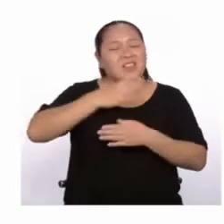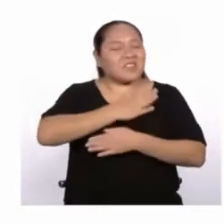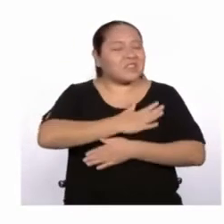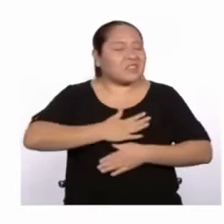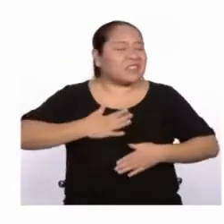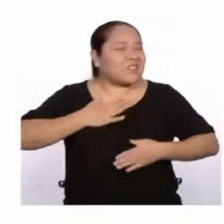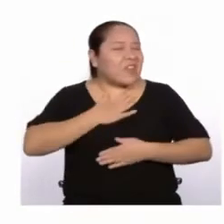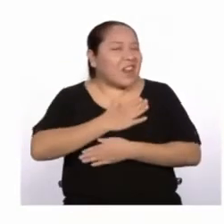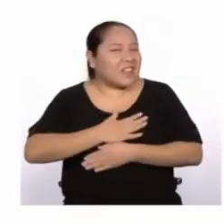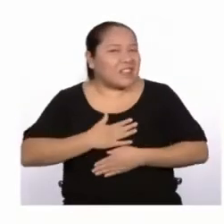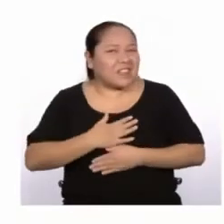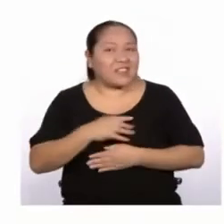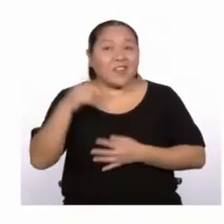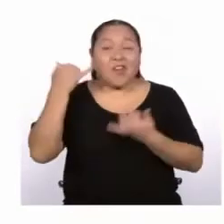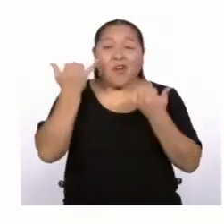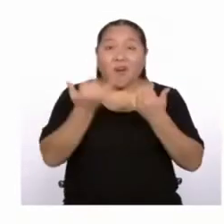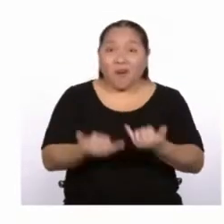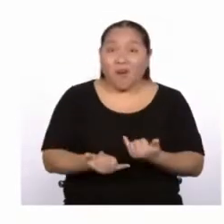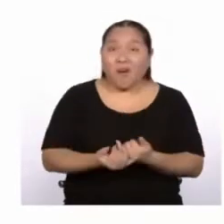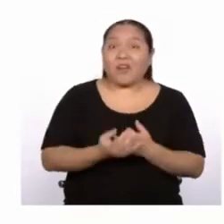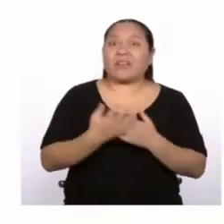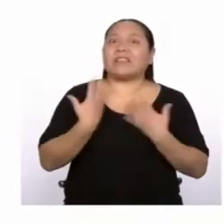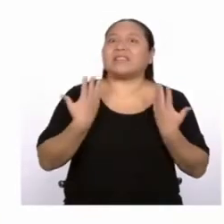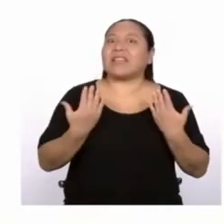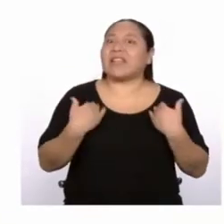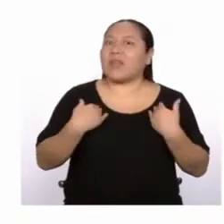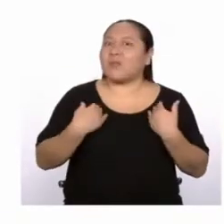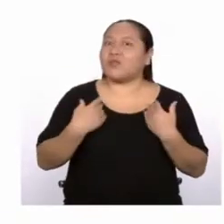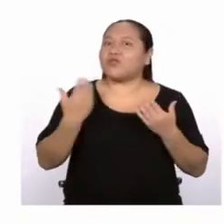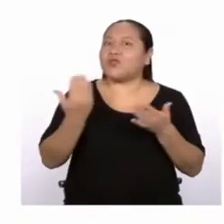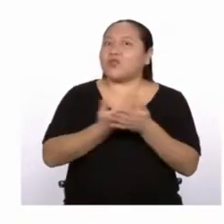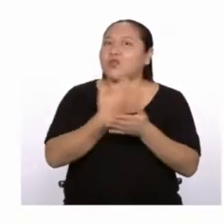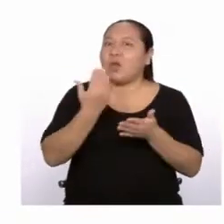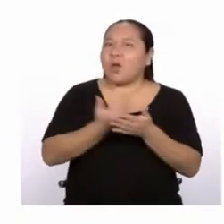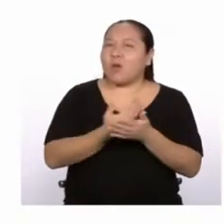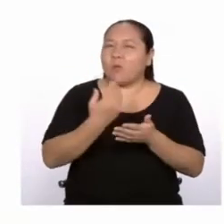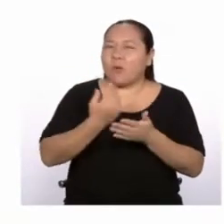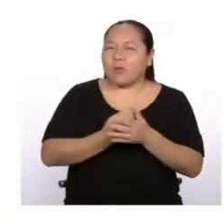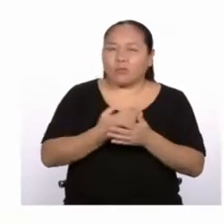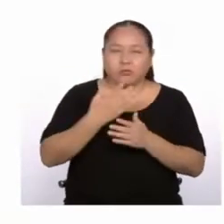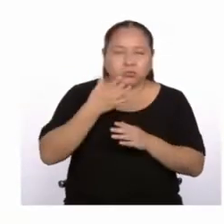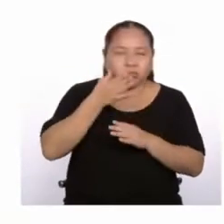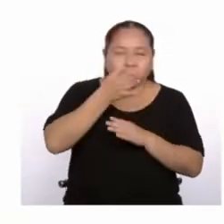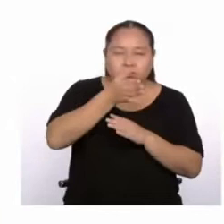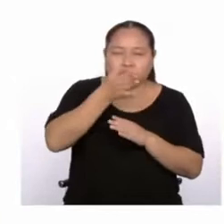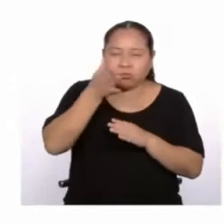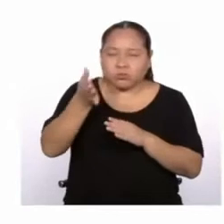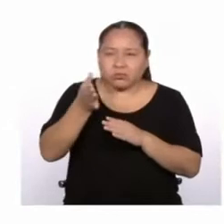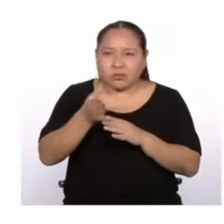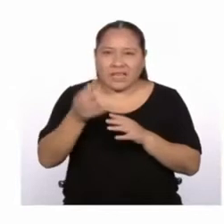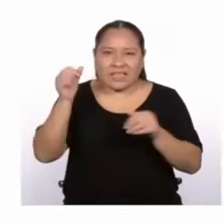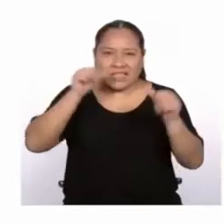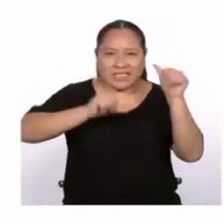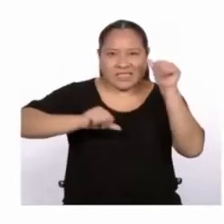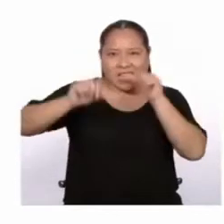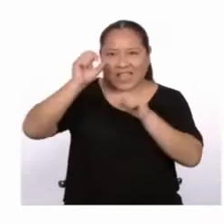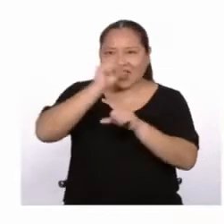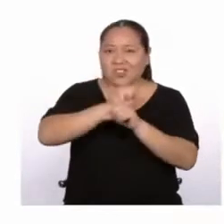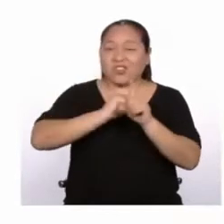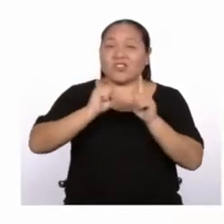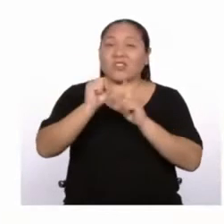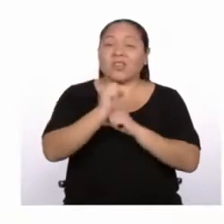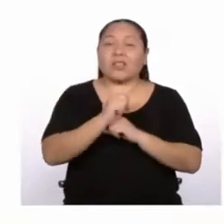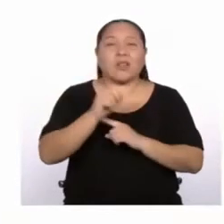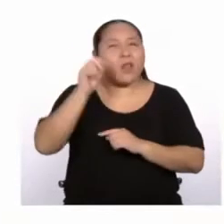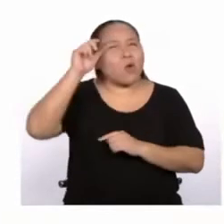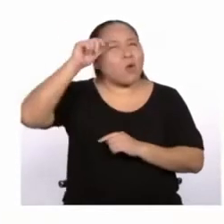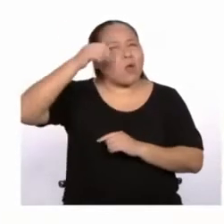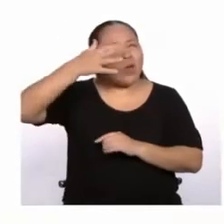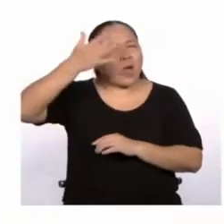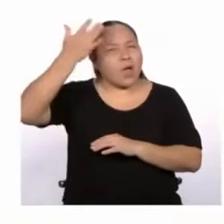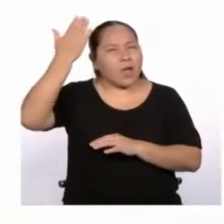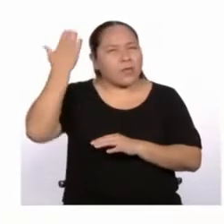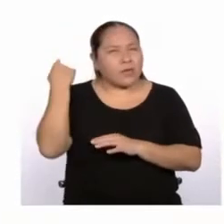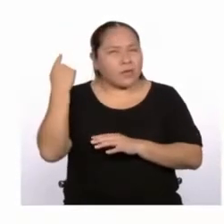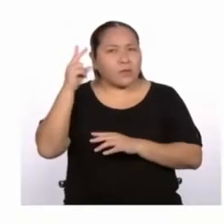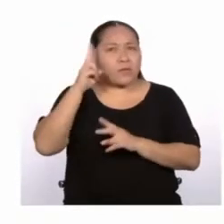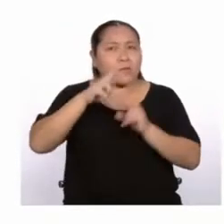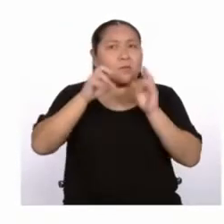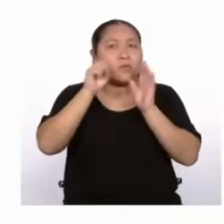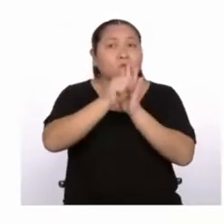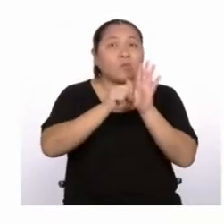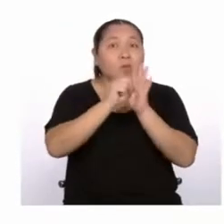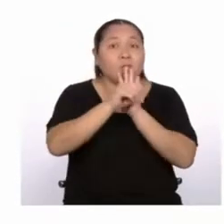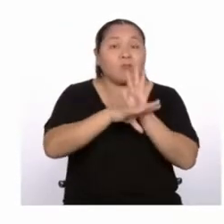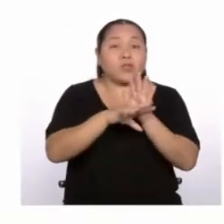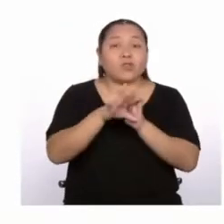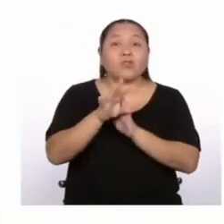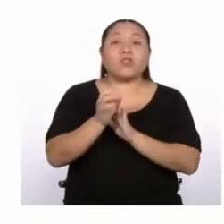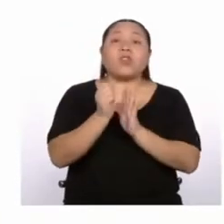divertido. El día de hoy nos toca hacer un nuevo viaje por las ciencias sociales. ¿Recuerdan que la vez pasada vimos un video sobre